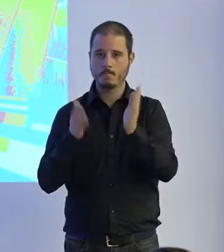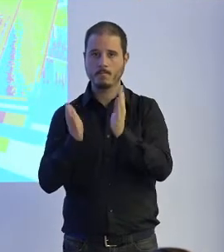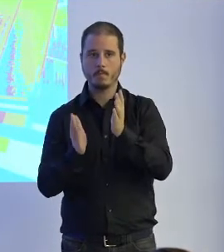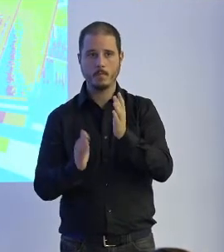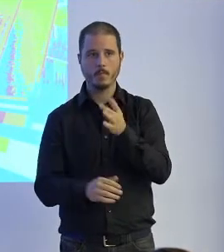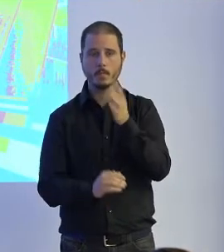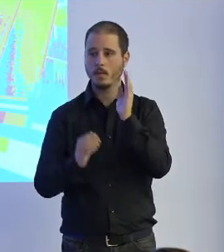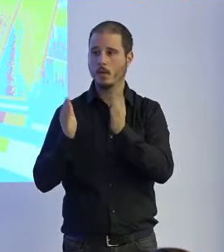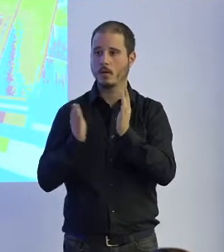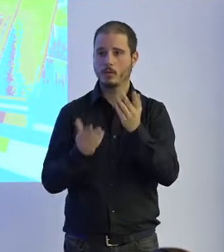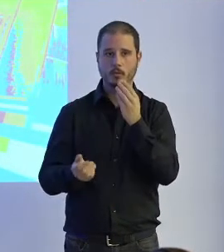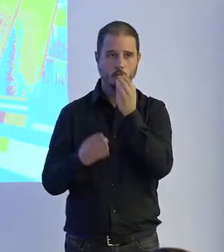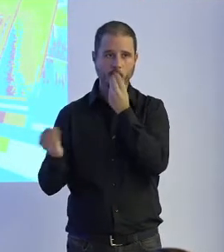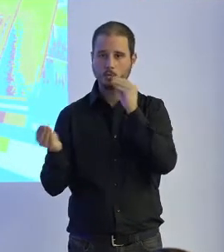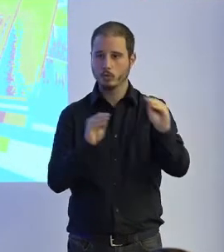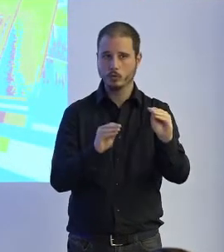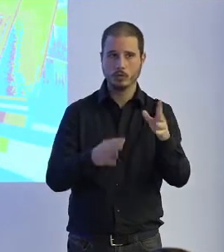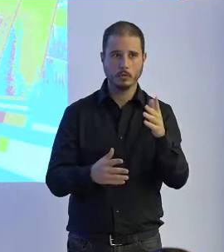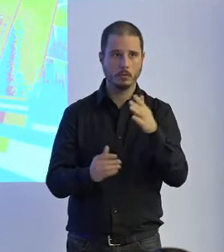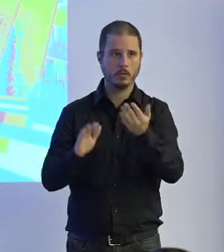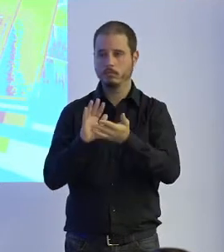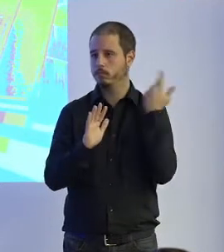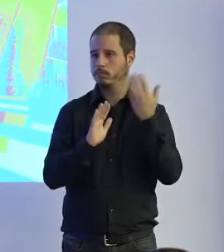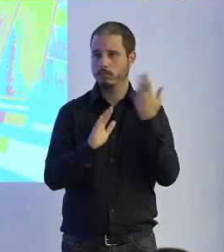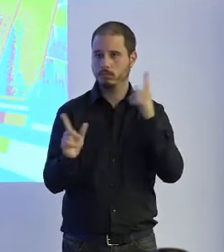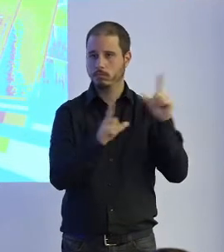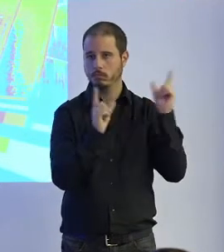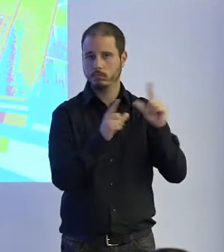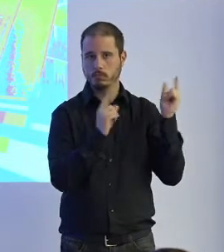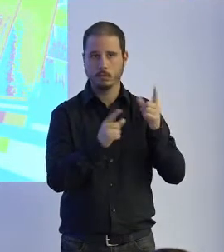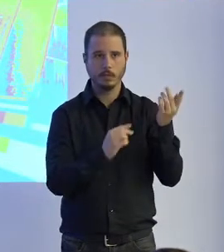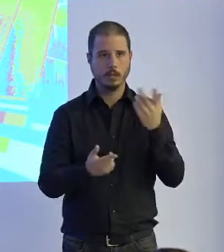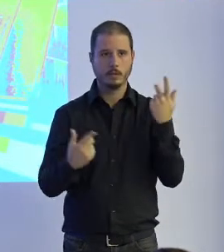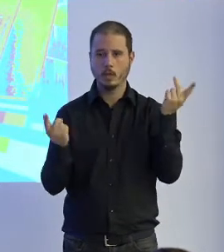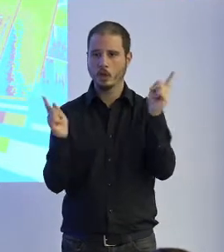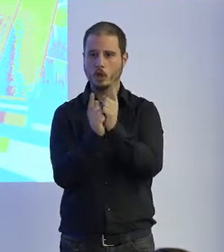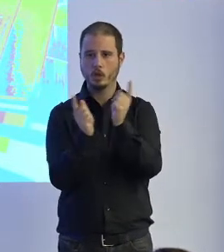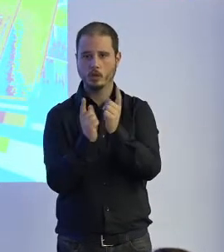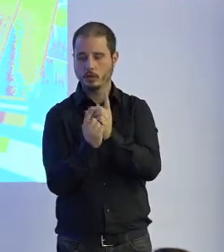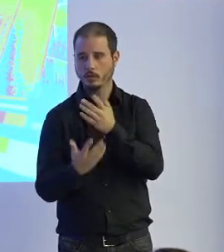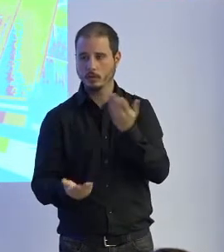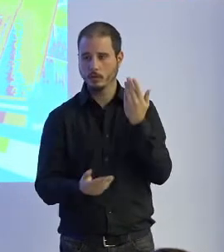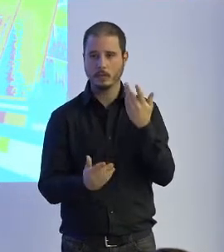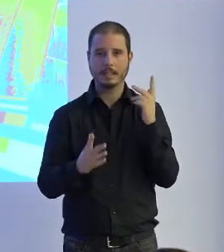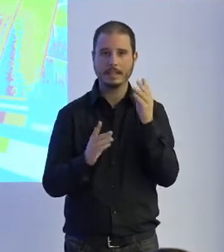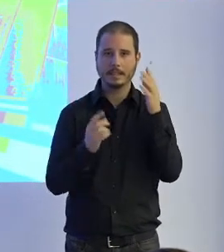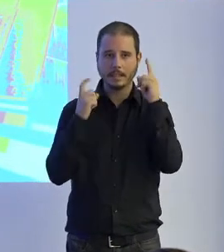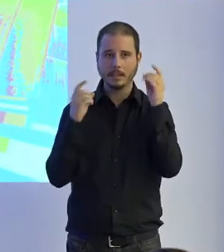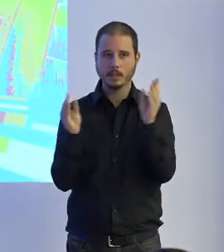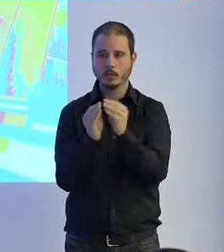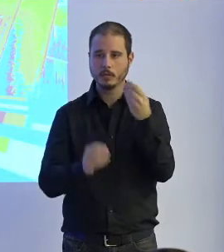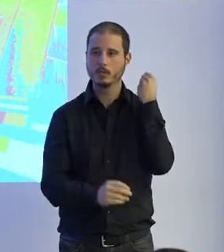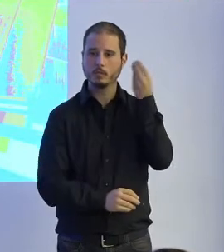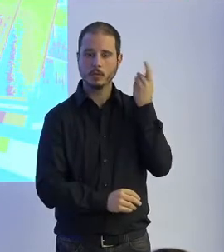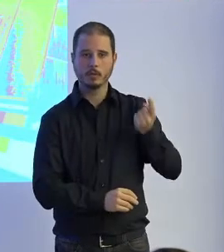esto va a ser el reemplazo me estoy saltando mucha presentación y posiblemente después lo vamos a hacer mucho más corto porque de todo lo que voy a contar pero me parece que es más importante hablar de esto